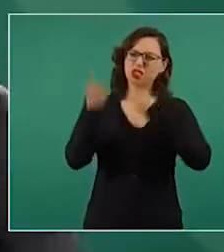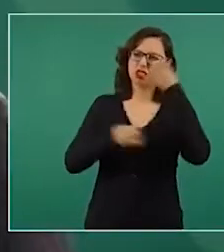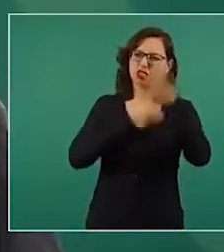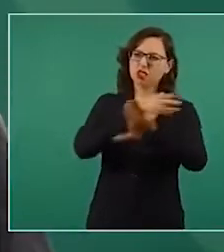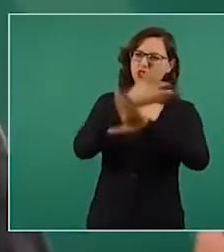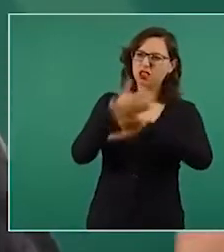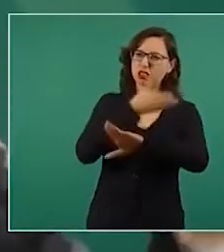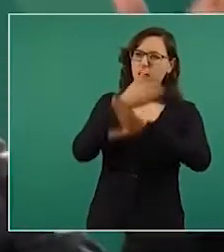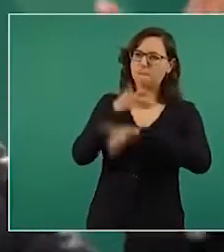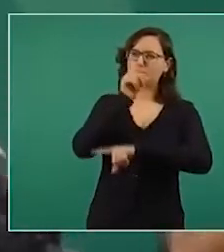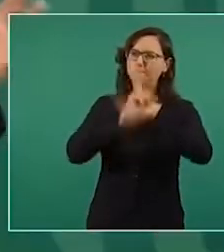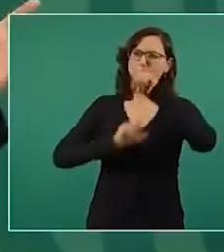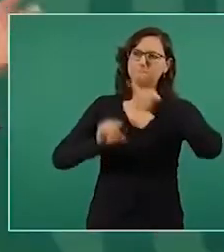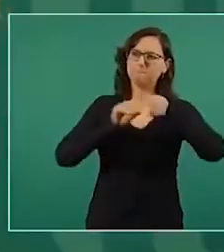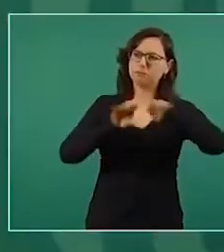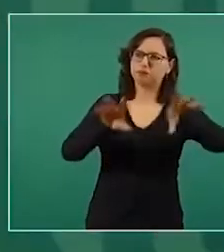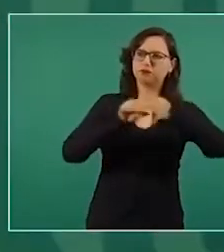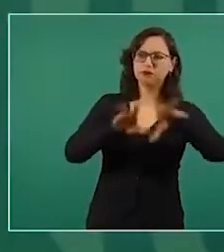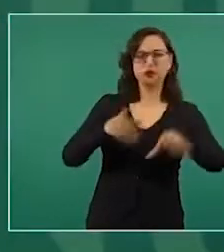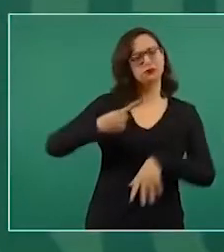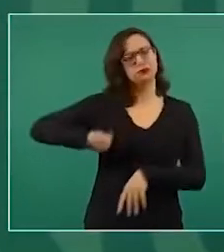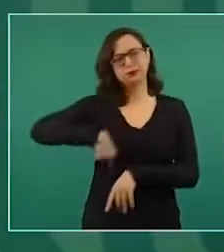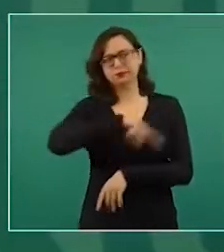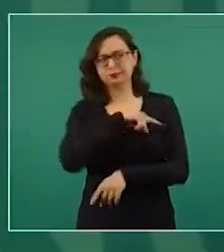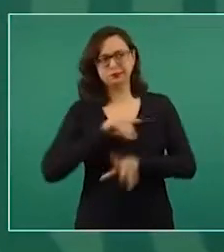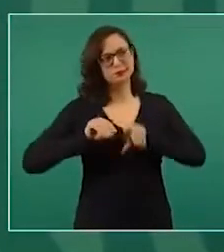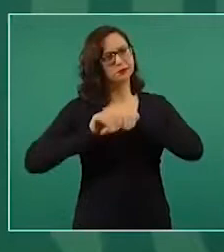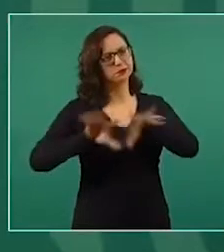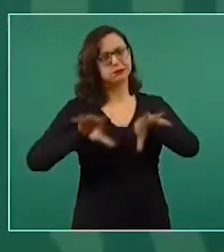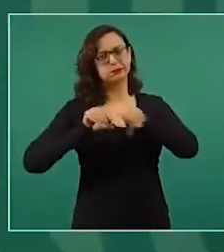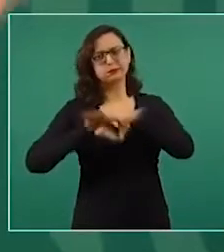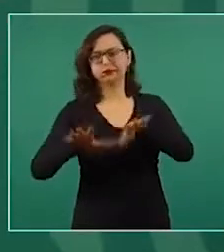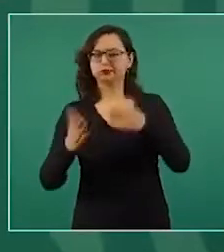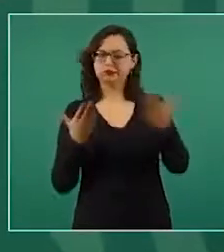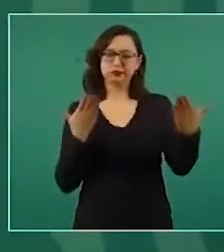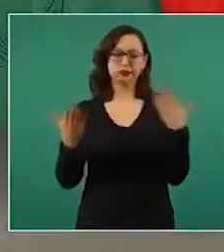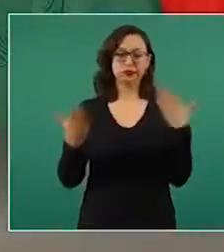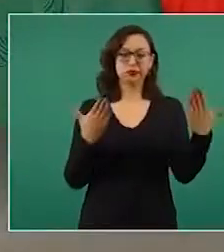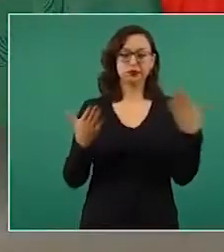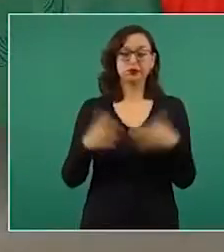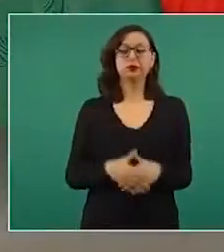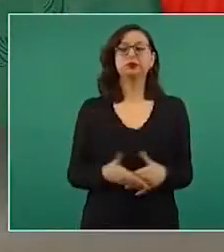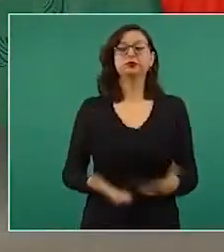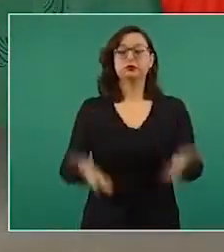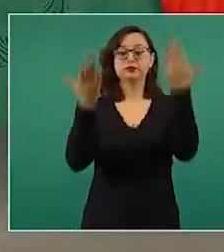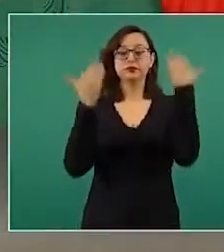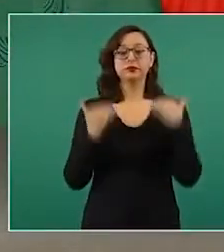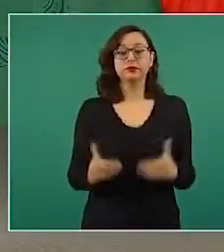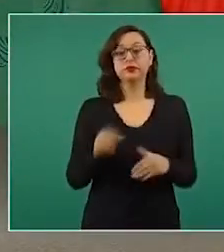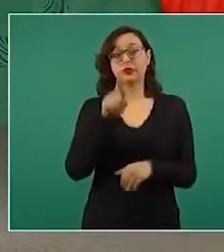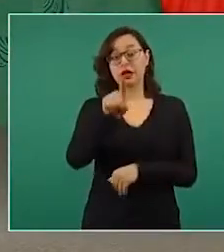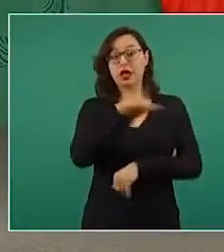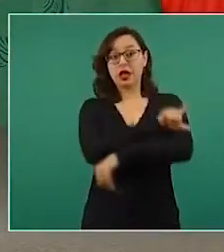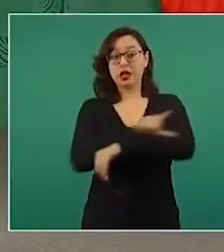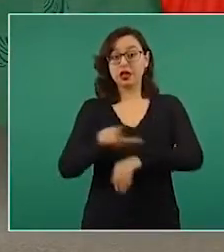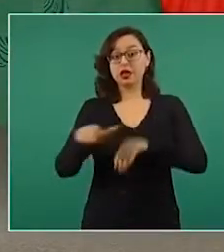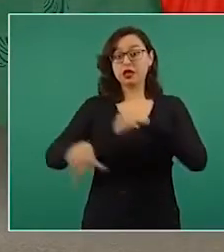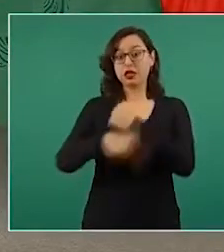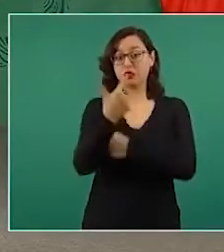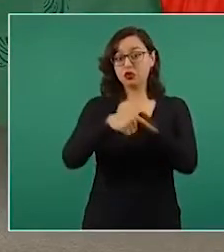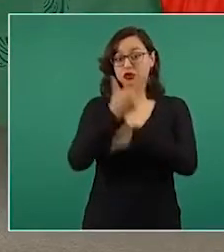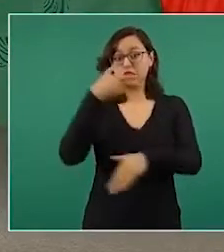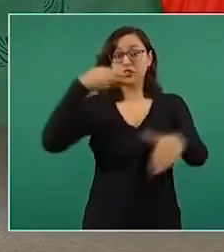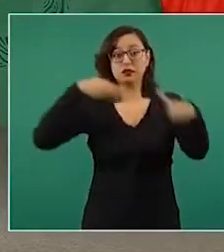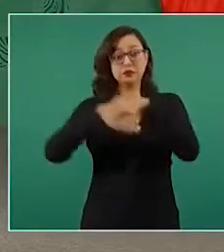En cuanto a lo de la línea, lo que hay que hacer, la línea del metro, es rehabilitarla lo más